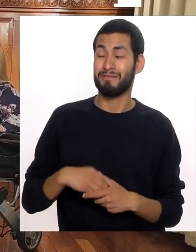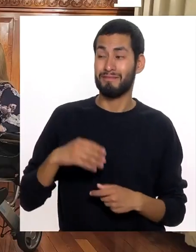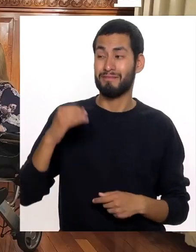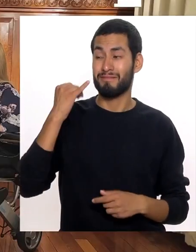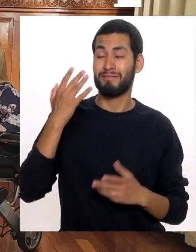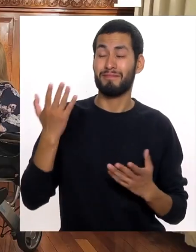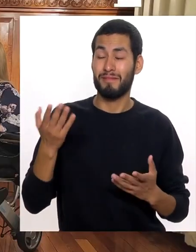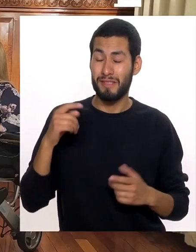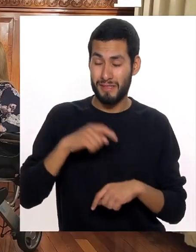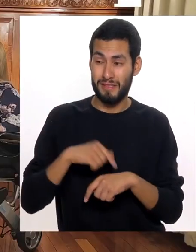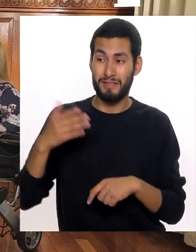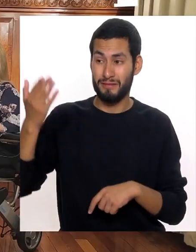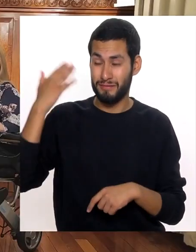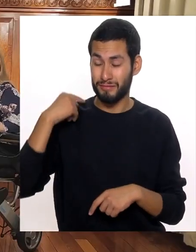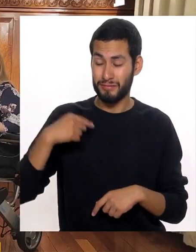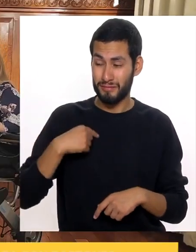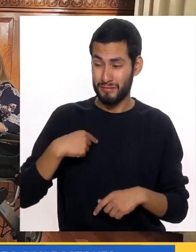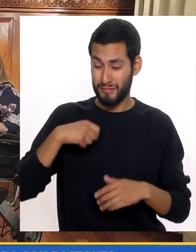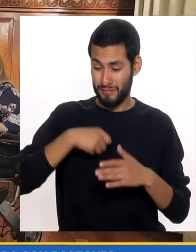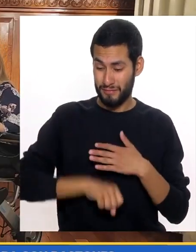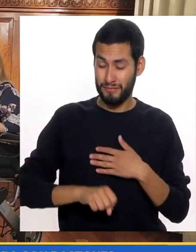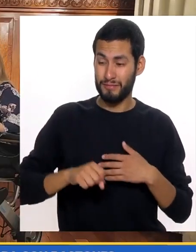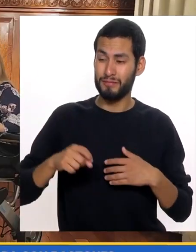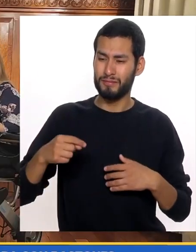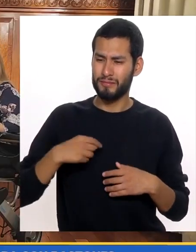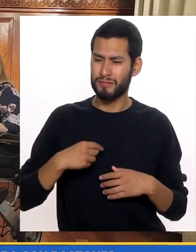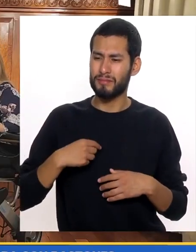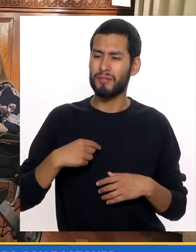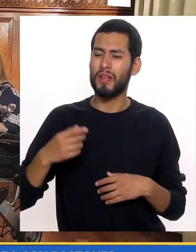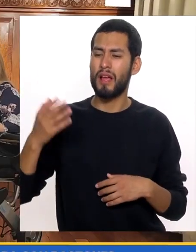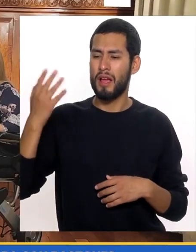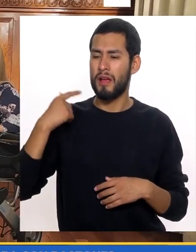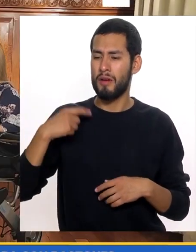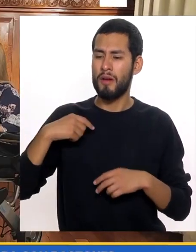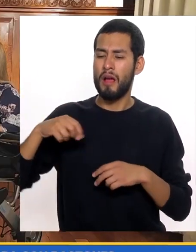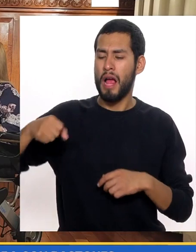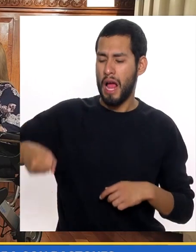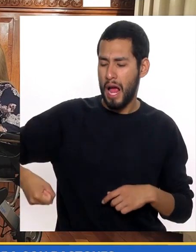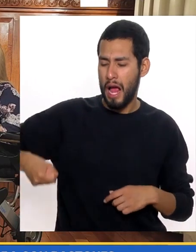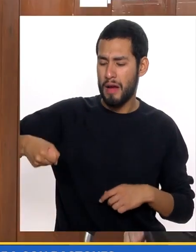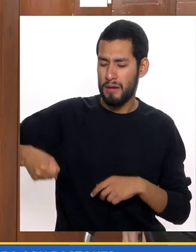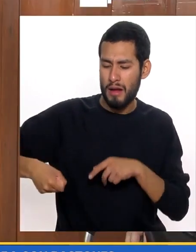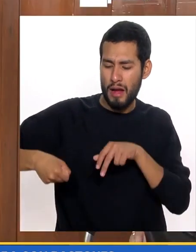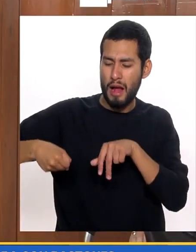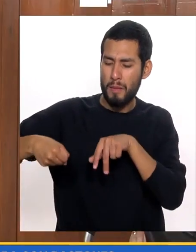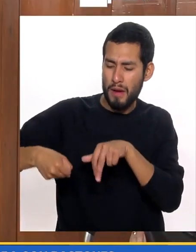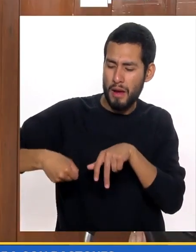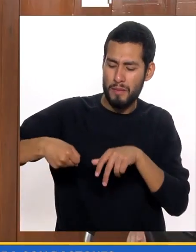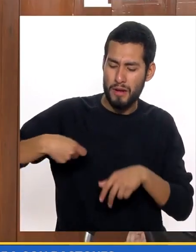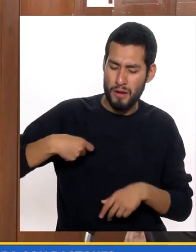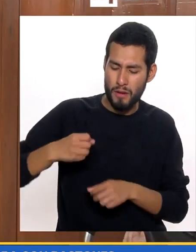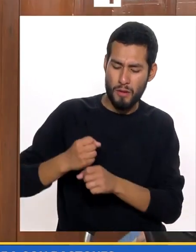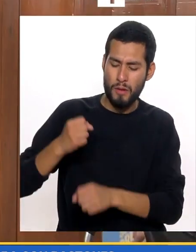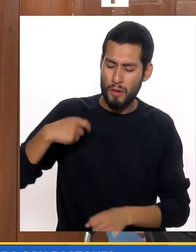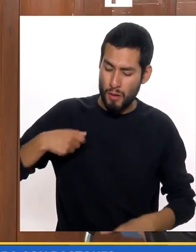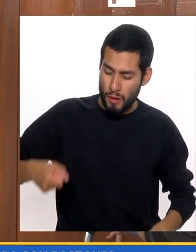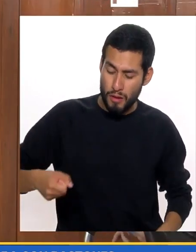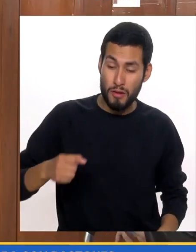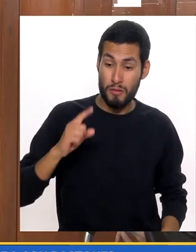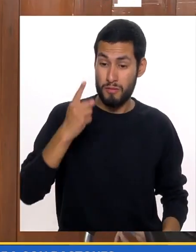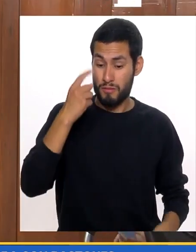Sí, imagínate Bueno, en la época que yo tuve a mis hijos Caminaba con bastones Entonces cuando